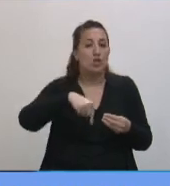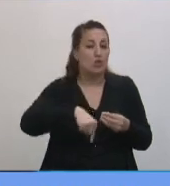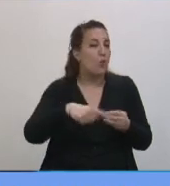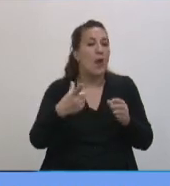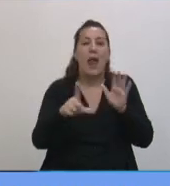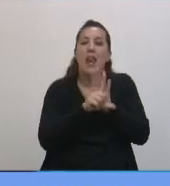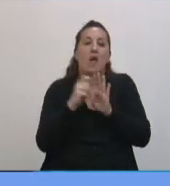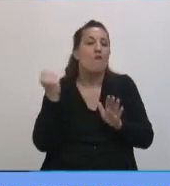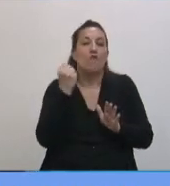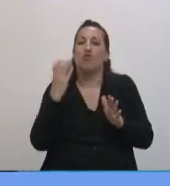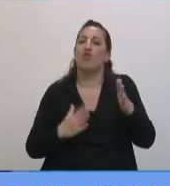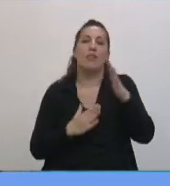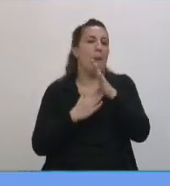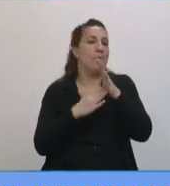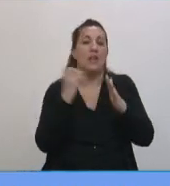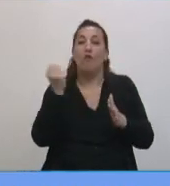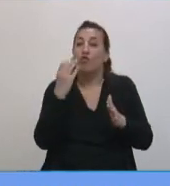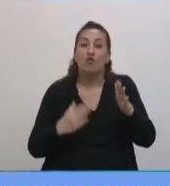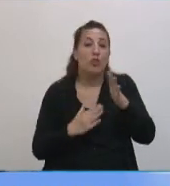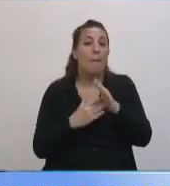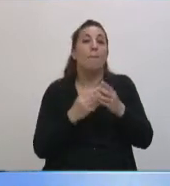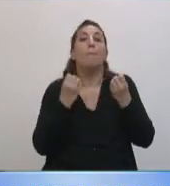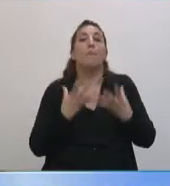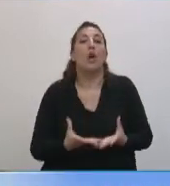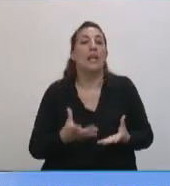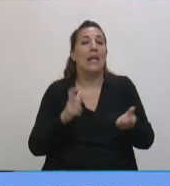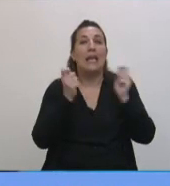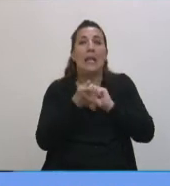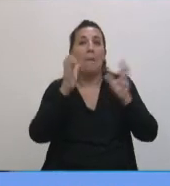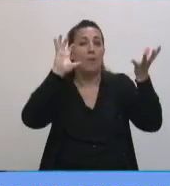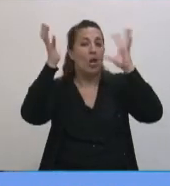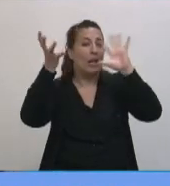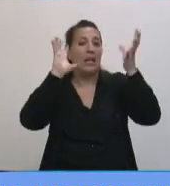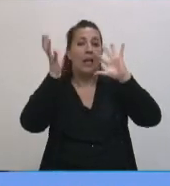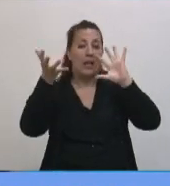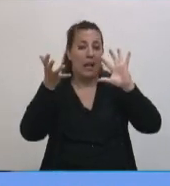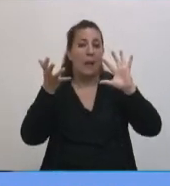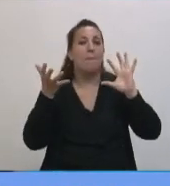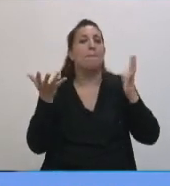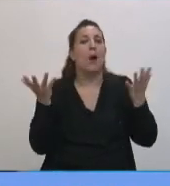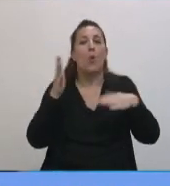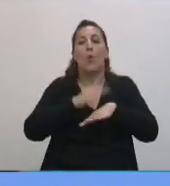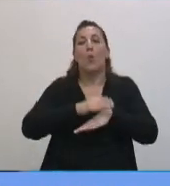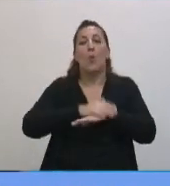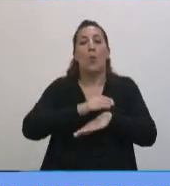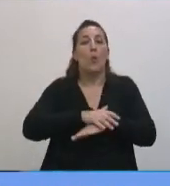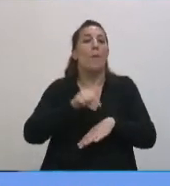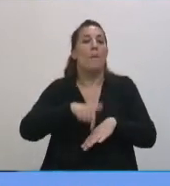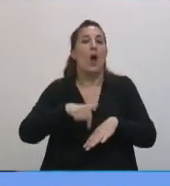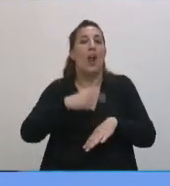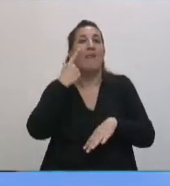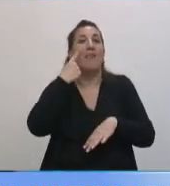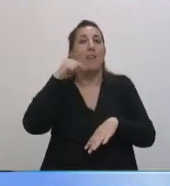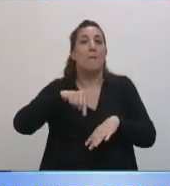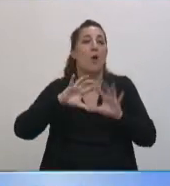fundamental, fundamental, porque el cambio climático es culpa justamente de los que vivimos en el planeta y creo que